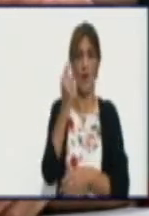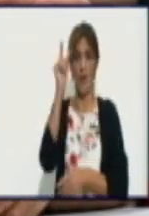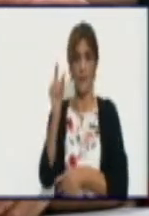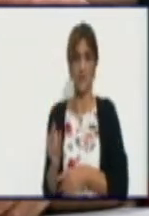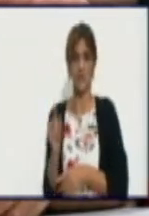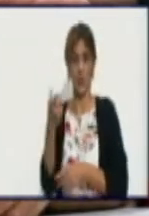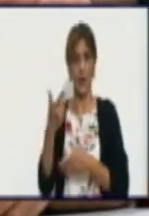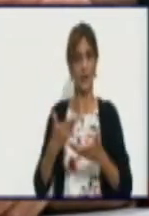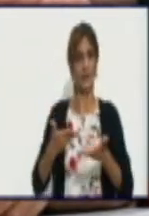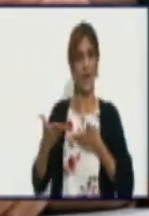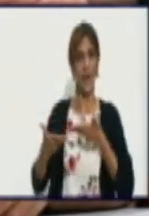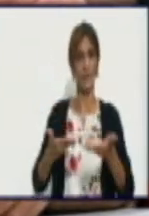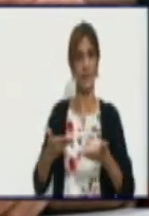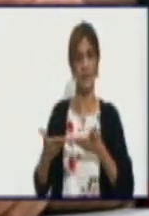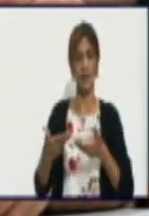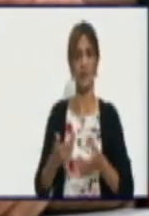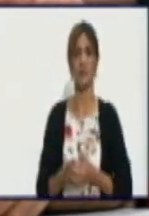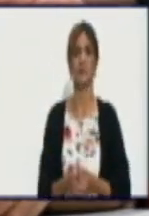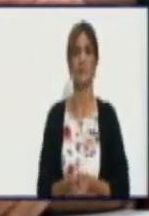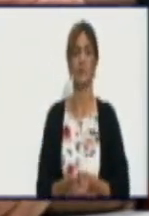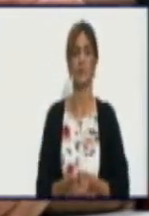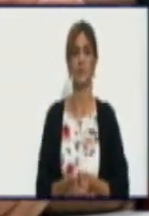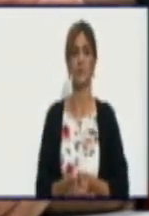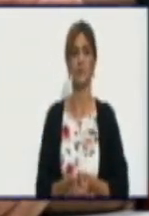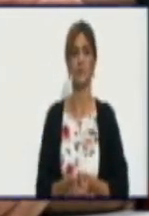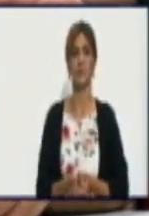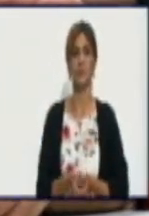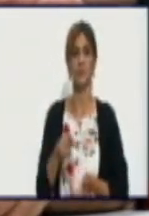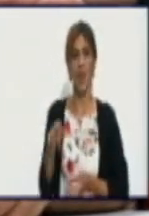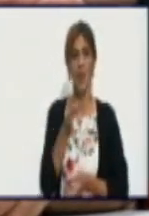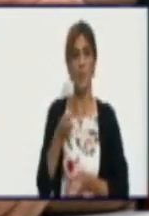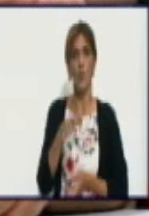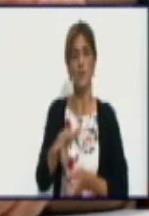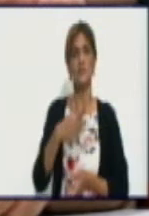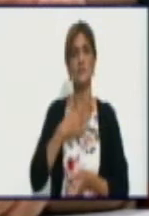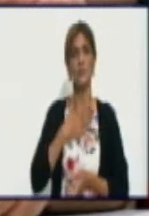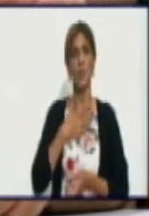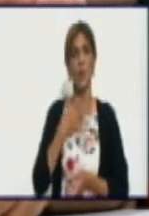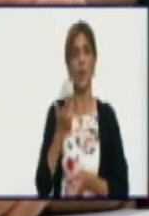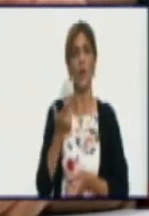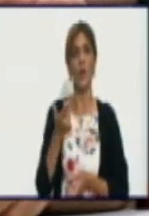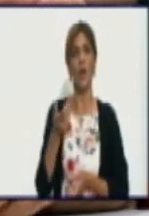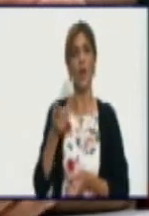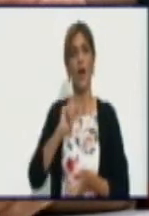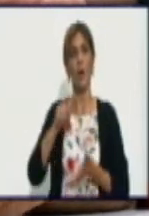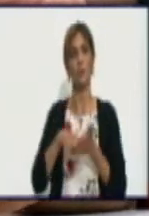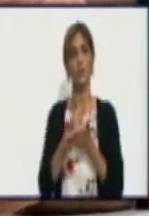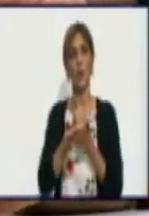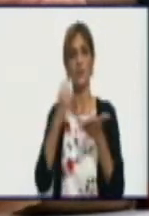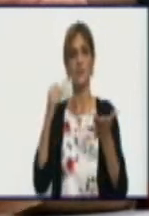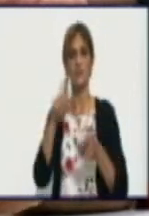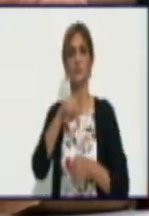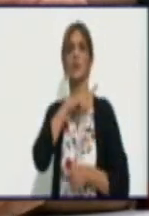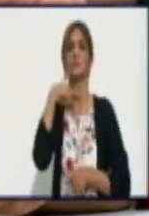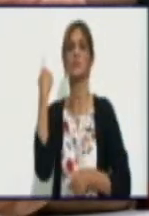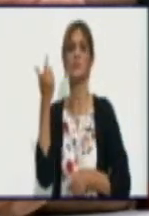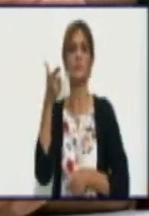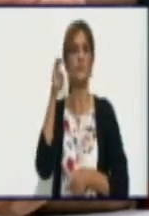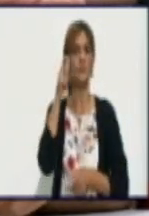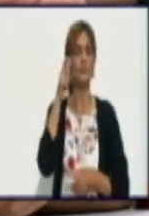con la Comisión de Asuntos Agrarios y la masa ganadera del municipio la autorización del sacrificio. La